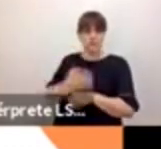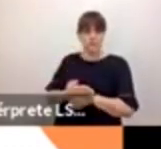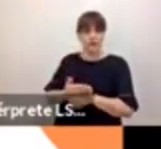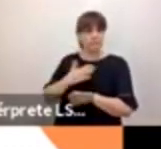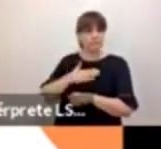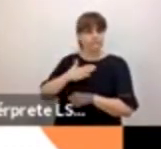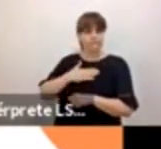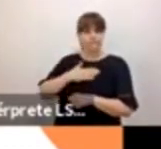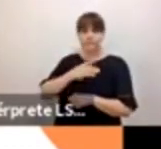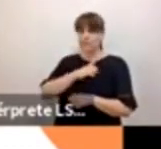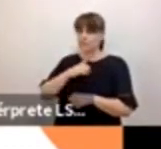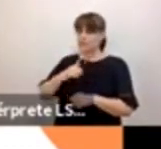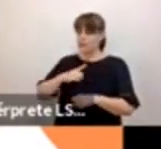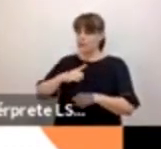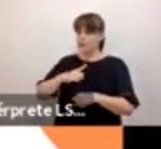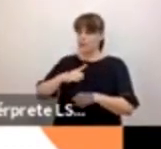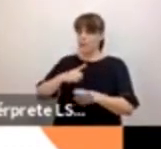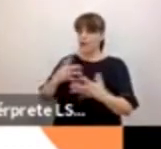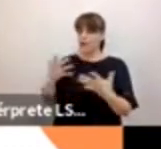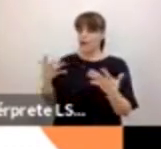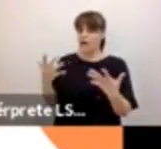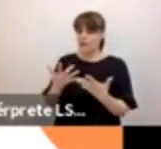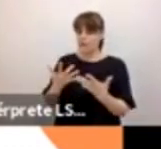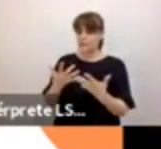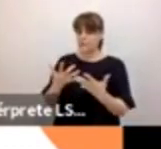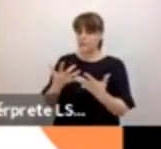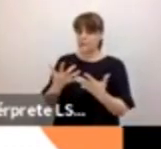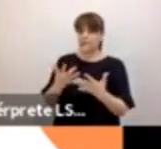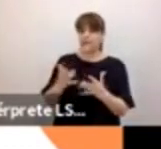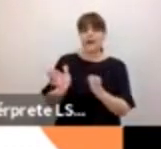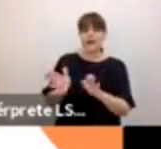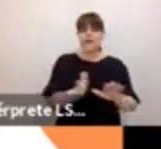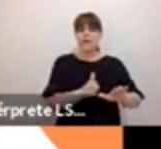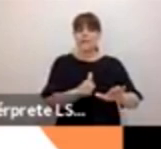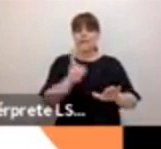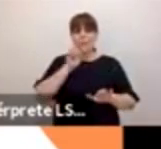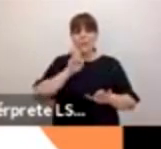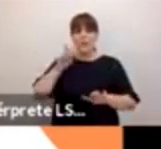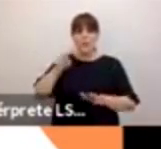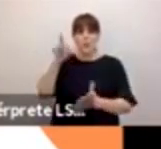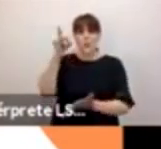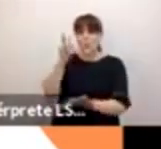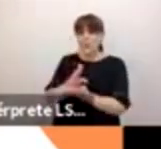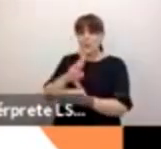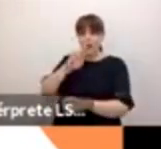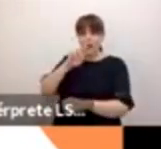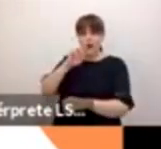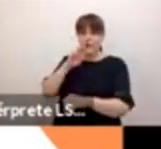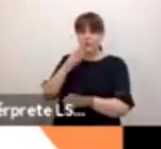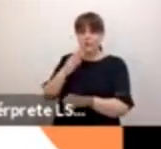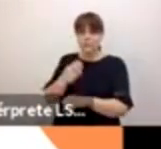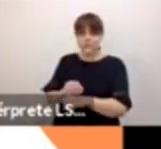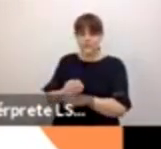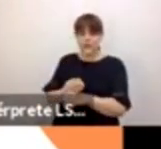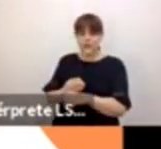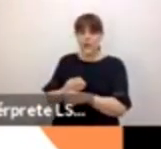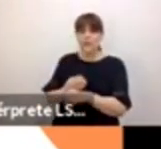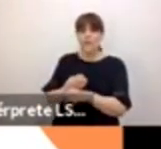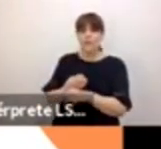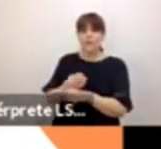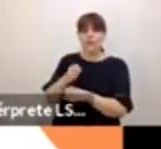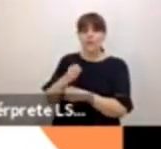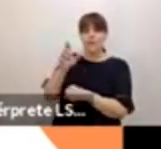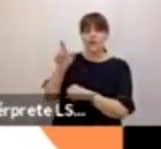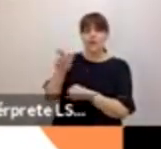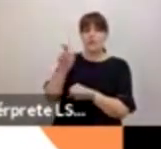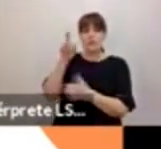contribuir a quitar de los hombros de las mujeres el peso de ser las únicas que pueden abordar este tema de la sexualidad y la